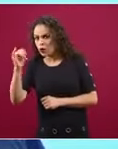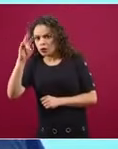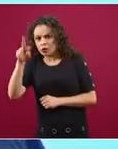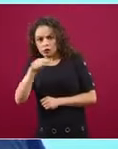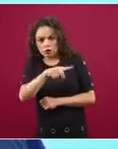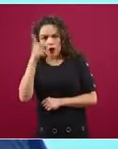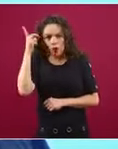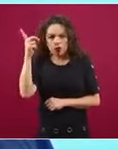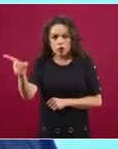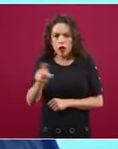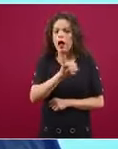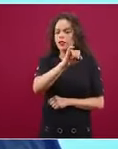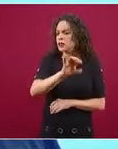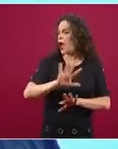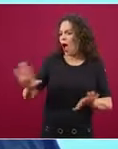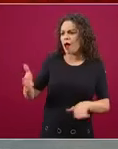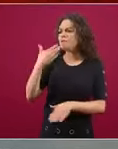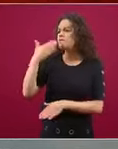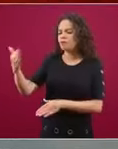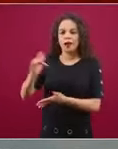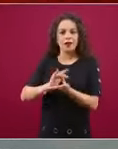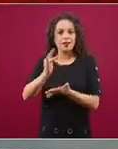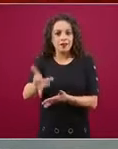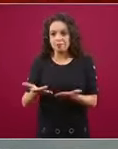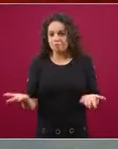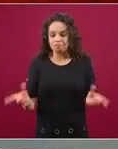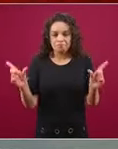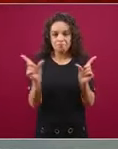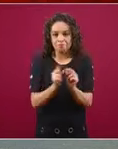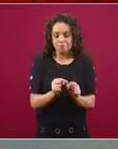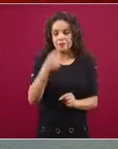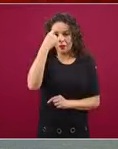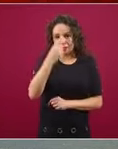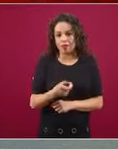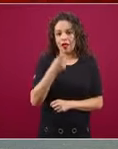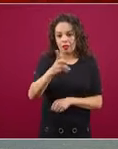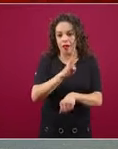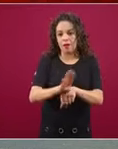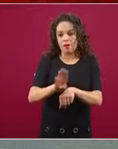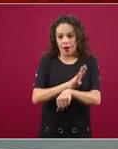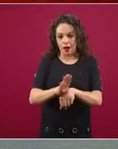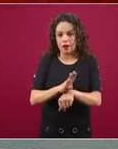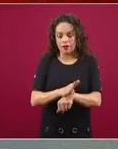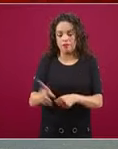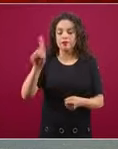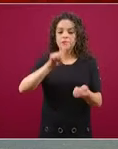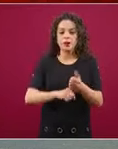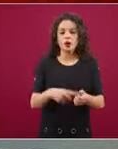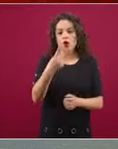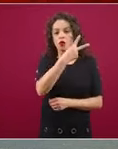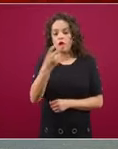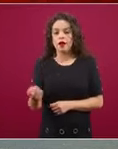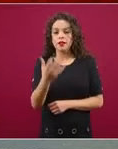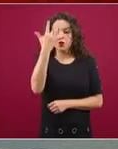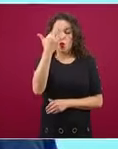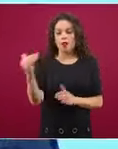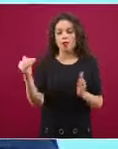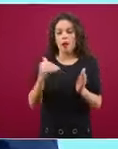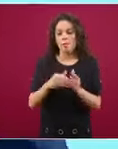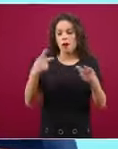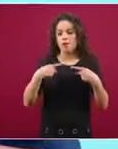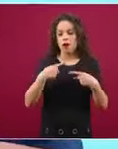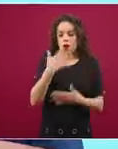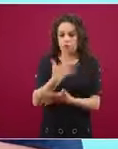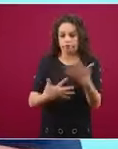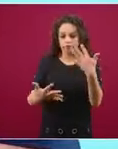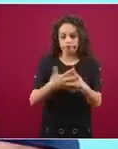que hizo el INPI, el Sader y Bienestar, de 250 mil productores indígenas, vieron